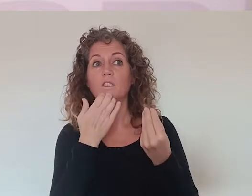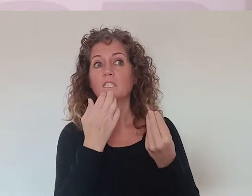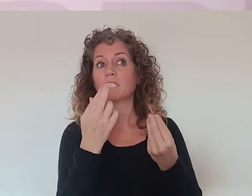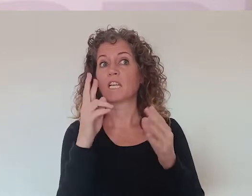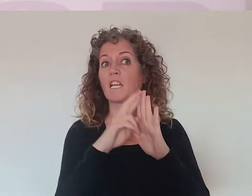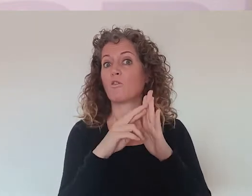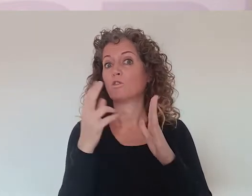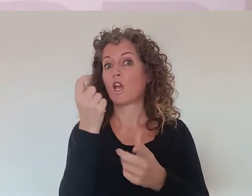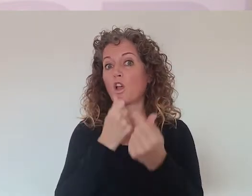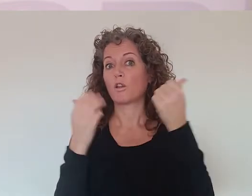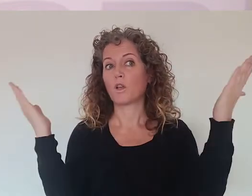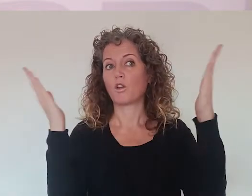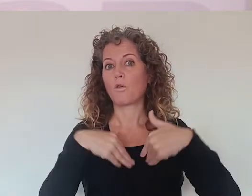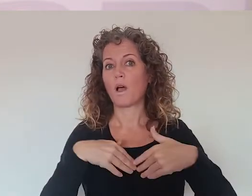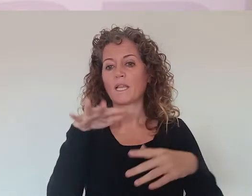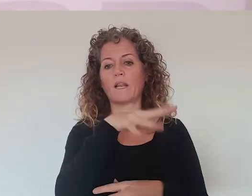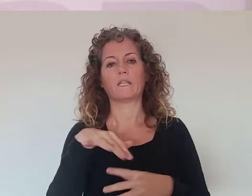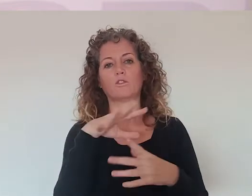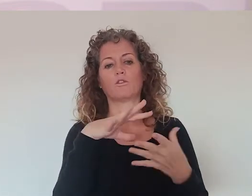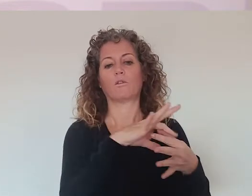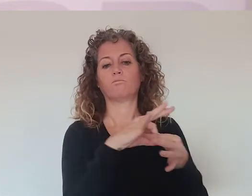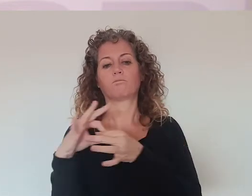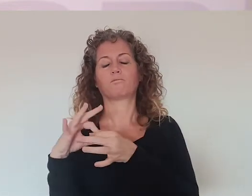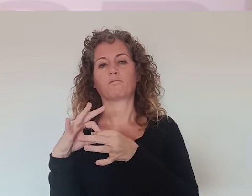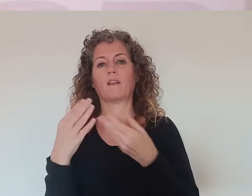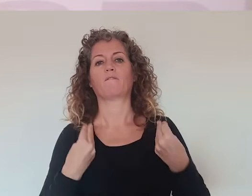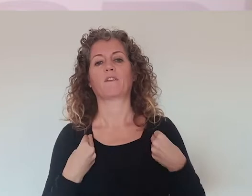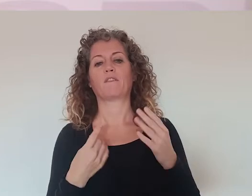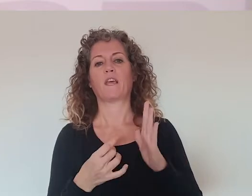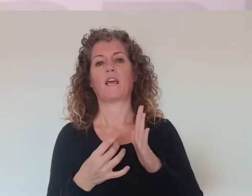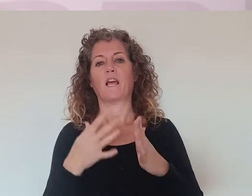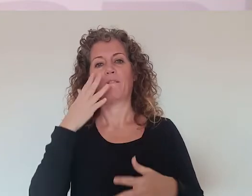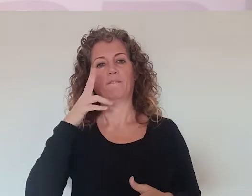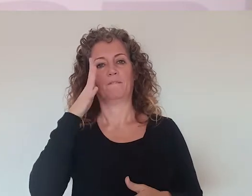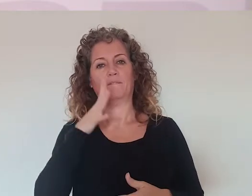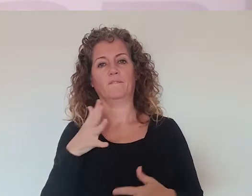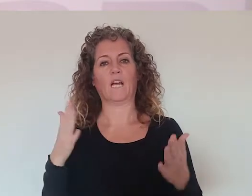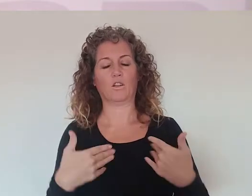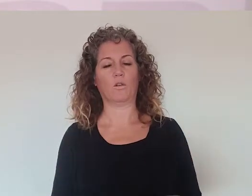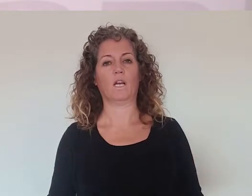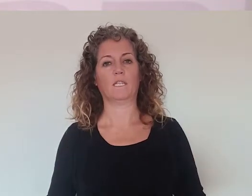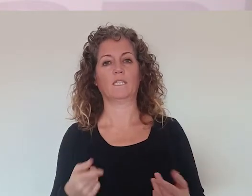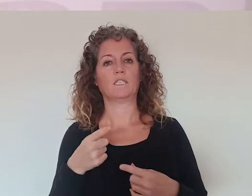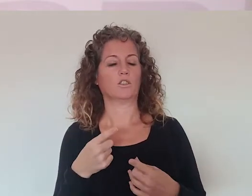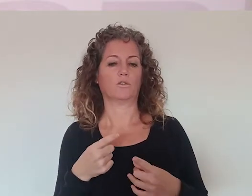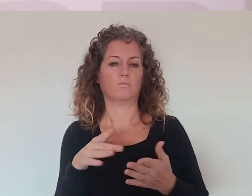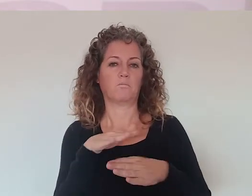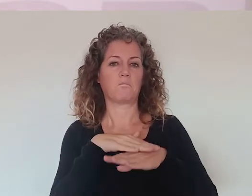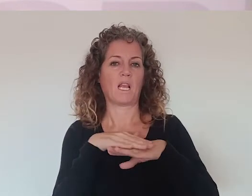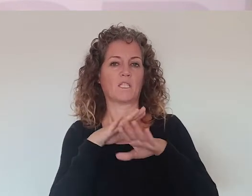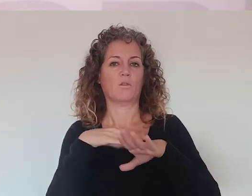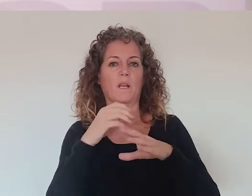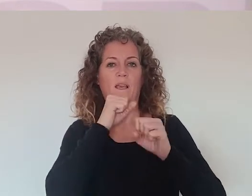suficientes que envejecer en entornos donde no tienen recursos económicos suficientes como para poder llevar una vida digna.